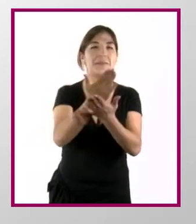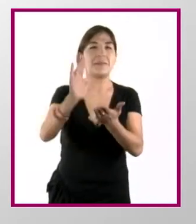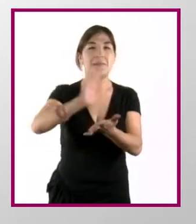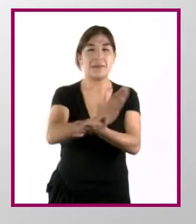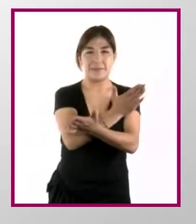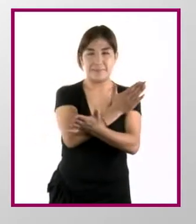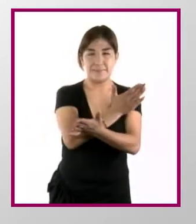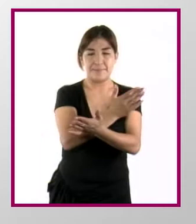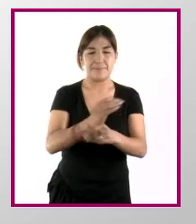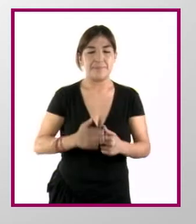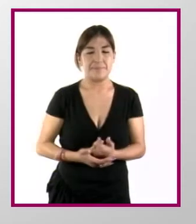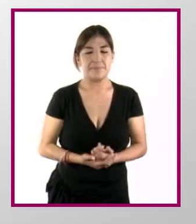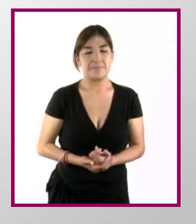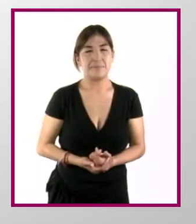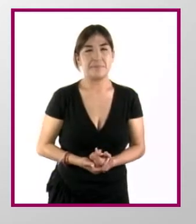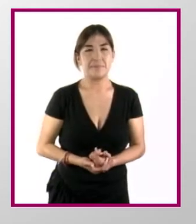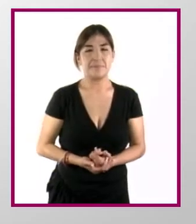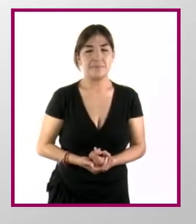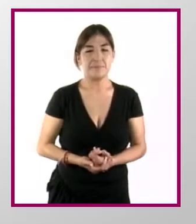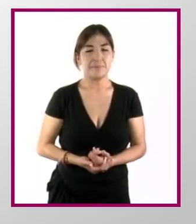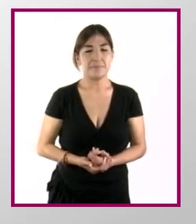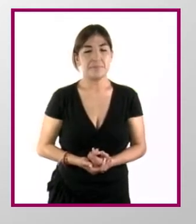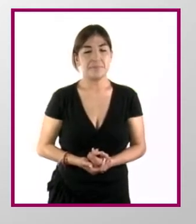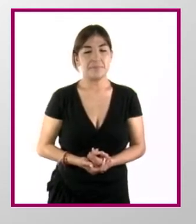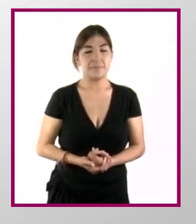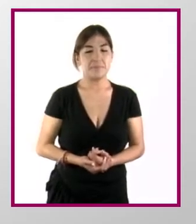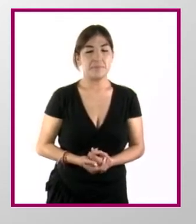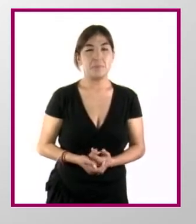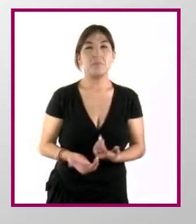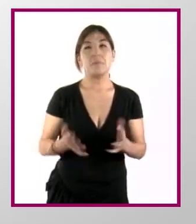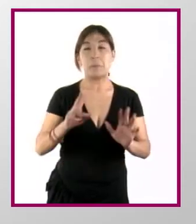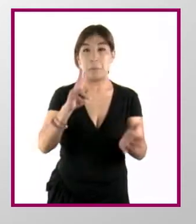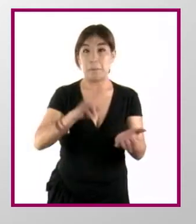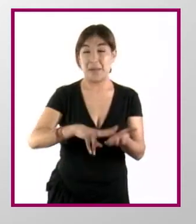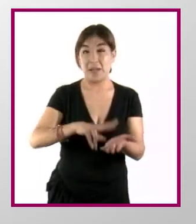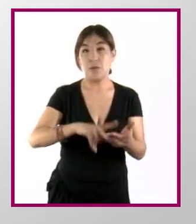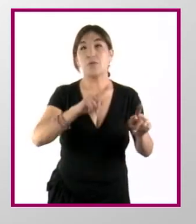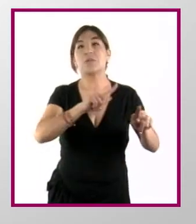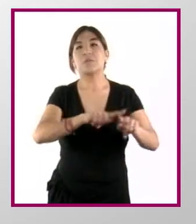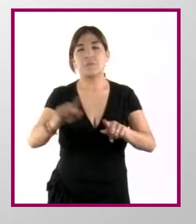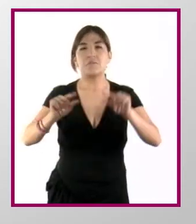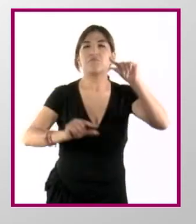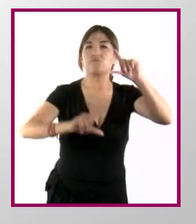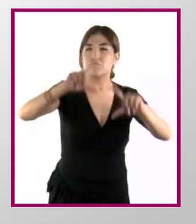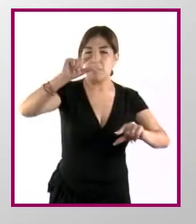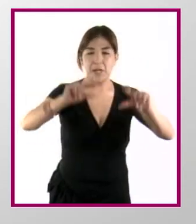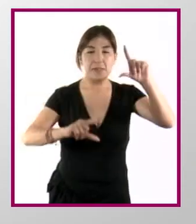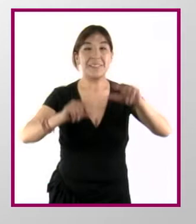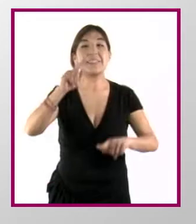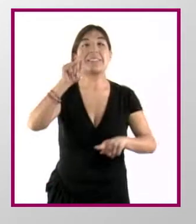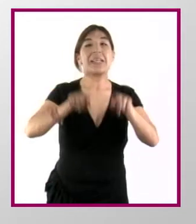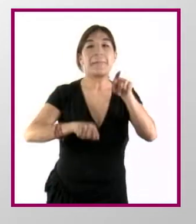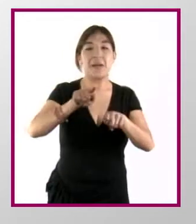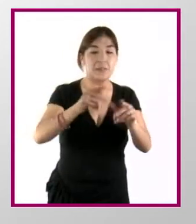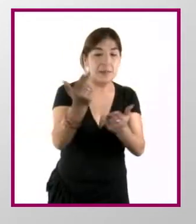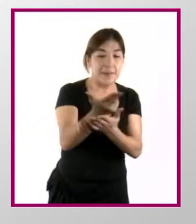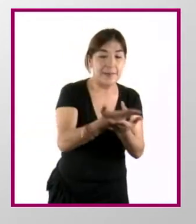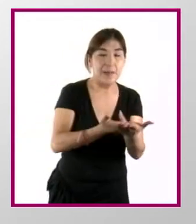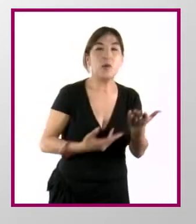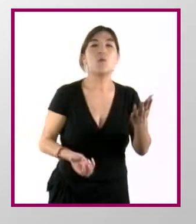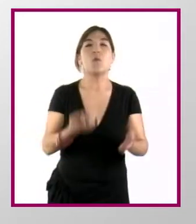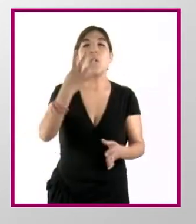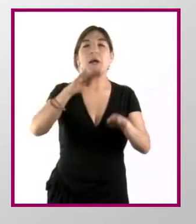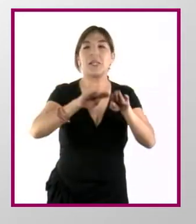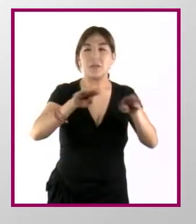división. Los valores de la escala pueden variar, dependiendo del factor de escala que se use. En este caso, se